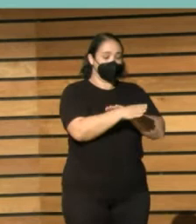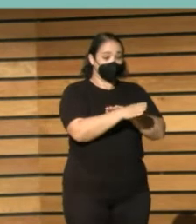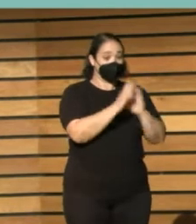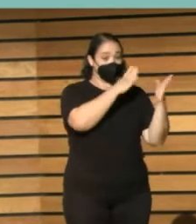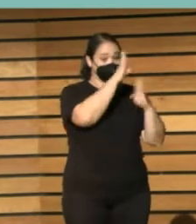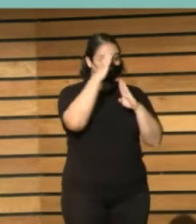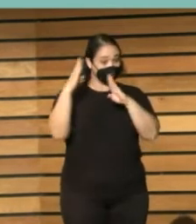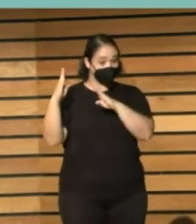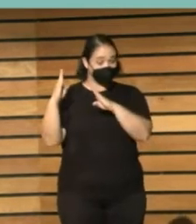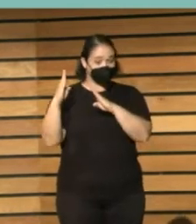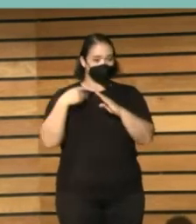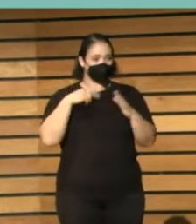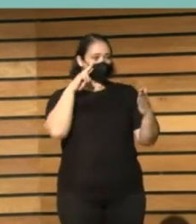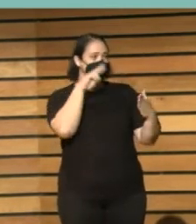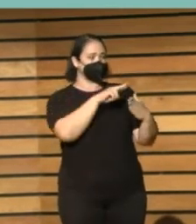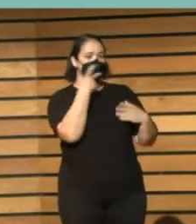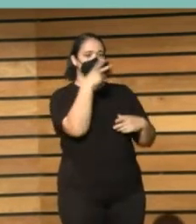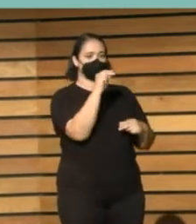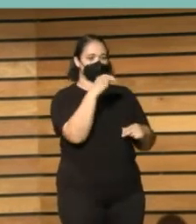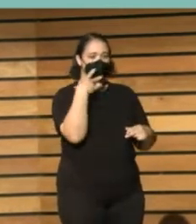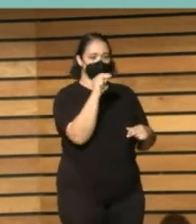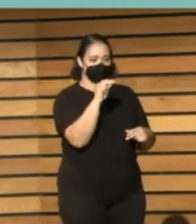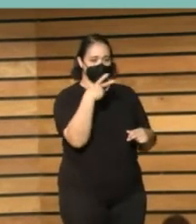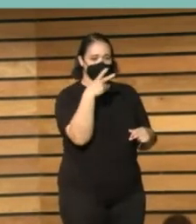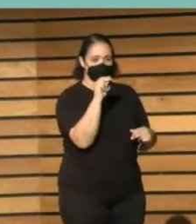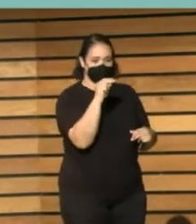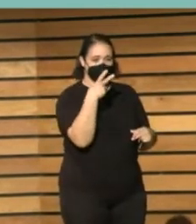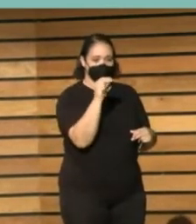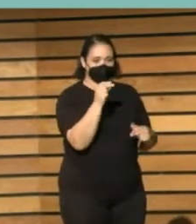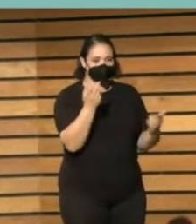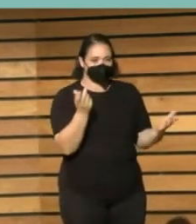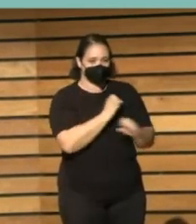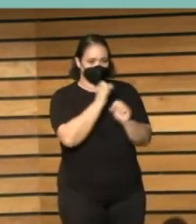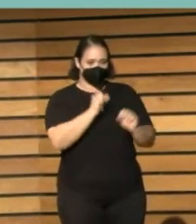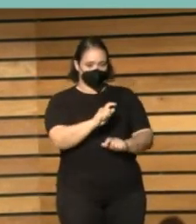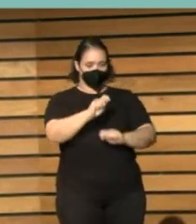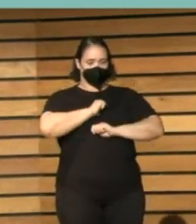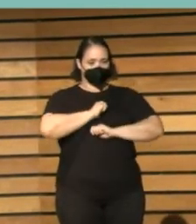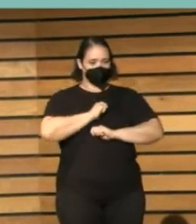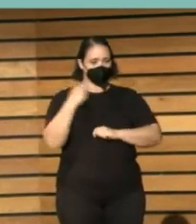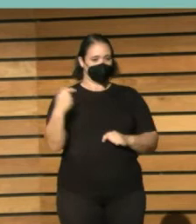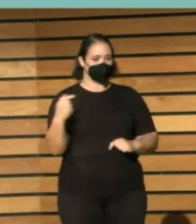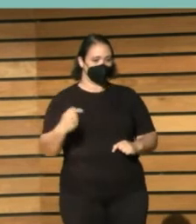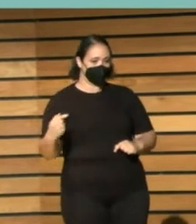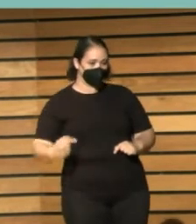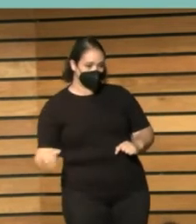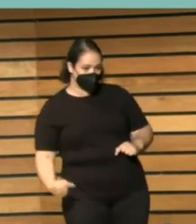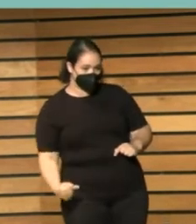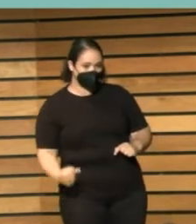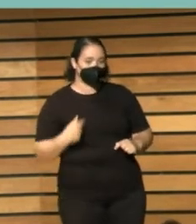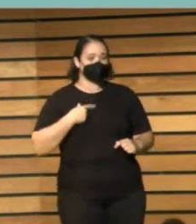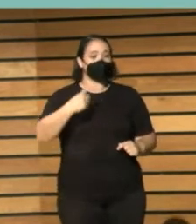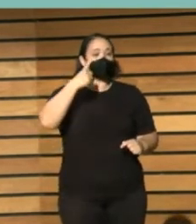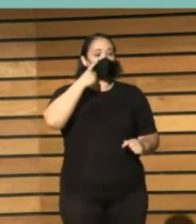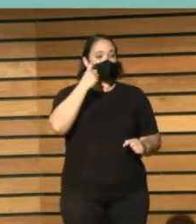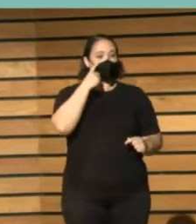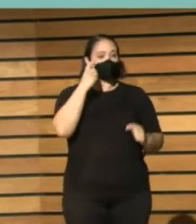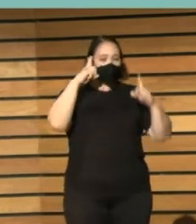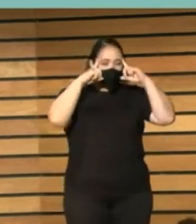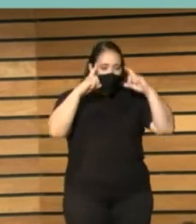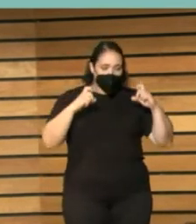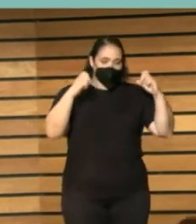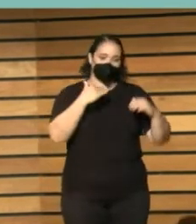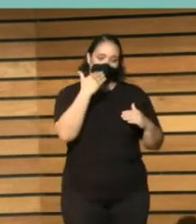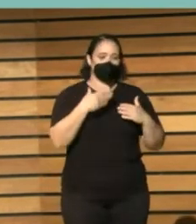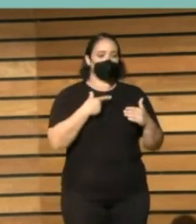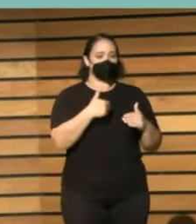biblioteca y todo lo que vea es no, no, no. Cuando estamos diciendo que no estamos acostumbrados a hacer ningún esfuerzo